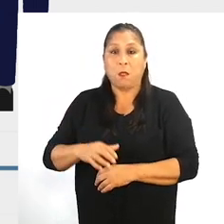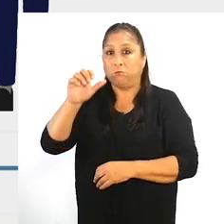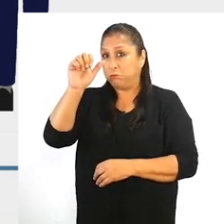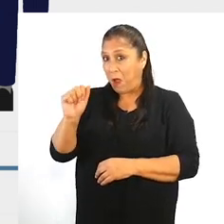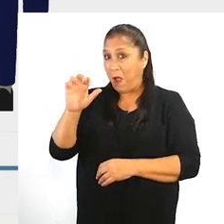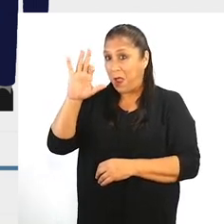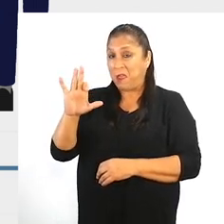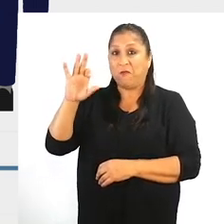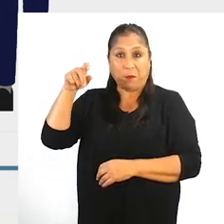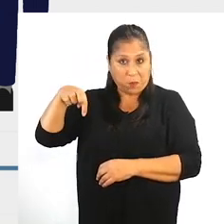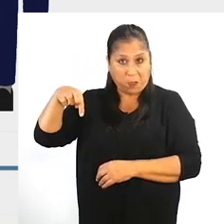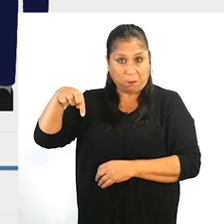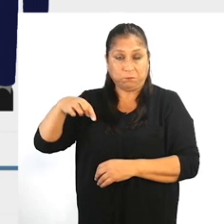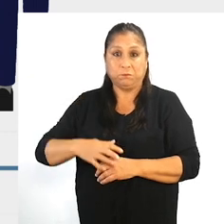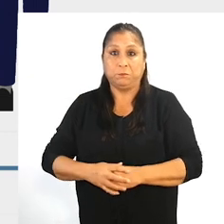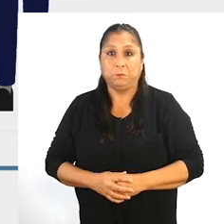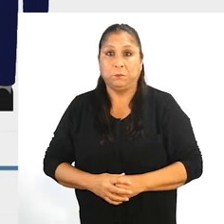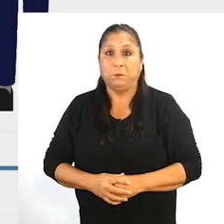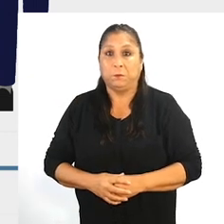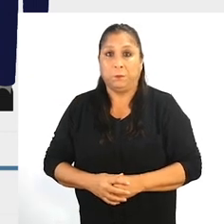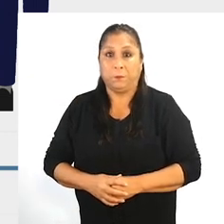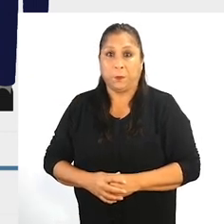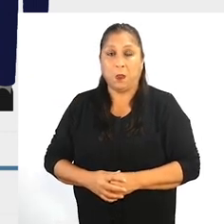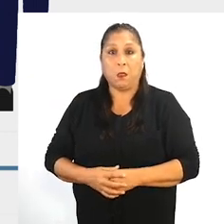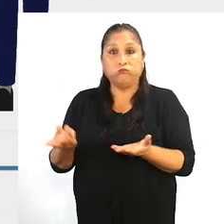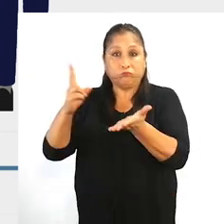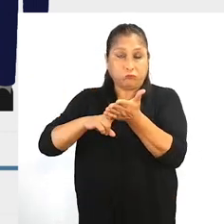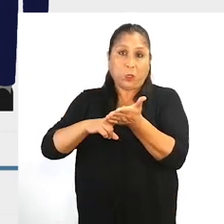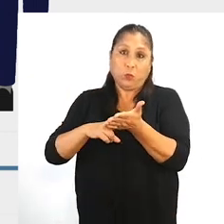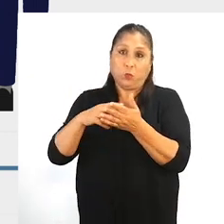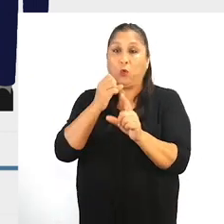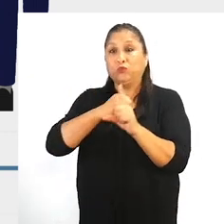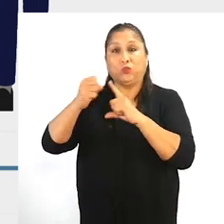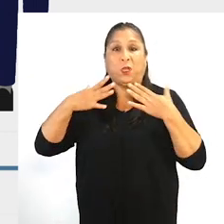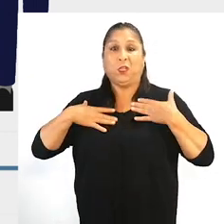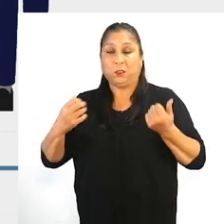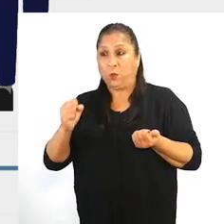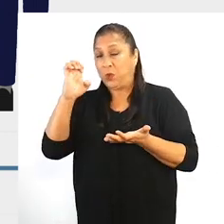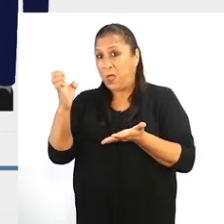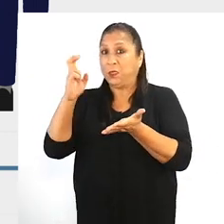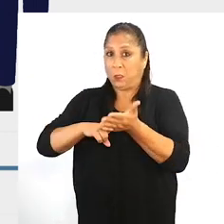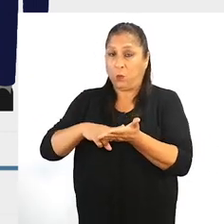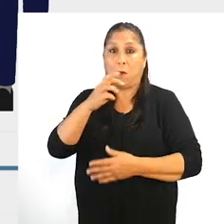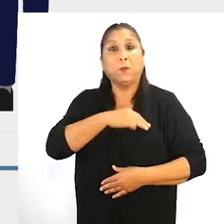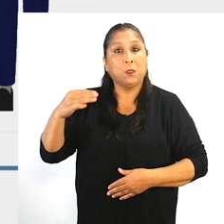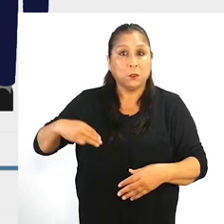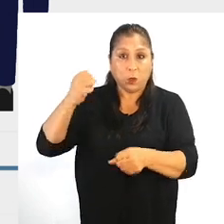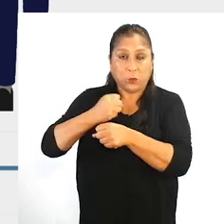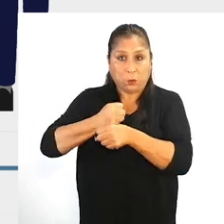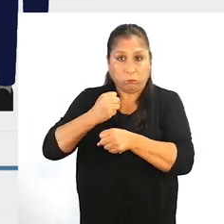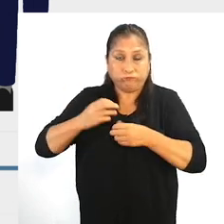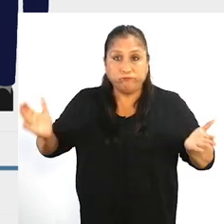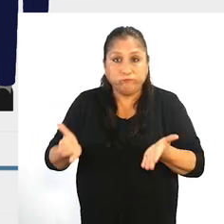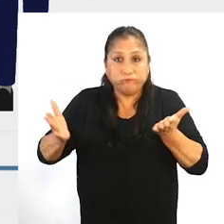Administradoras de Fondo de Pensiones, AFP. Seguro Social de Salud, eSalud. Ministerio de Trabajo